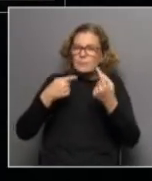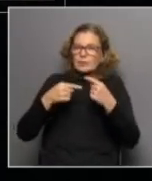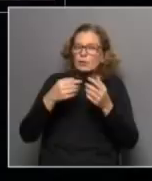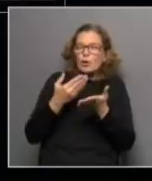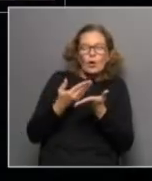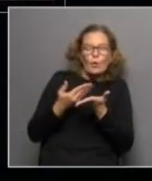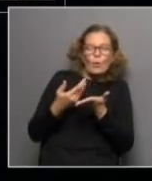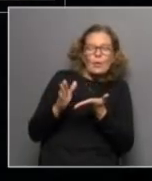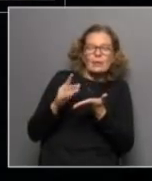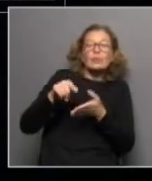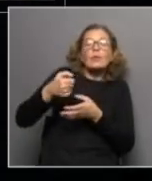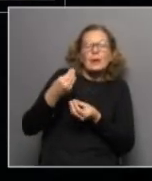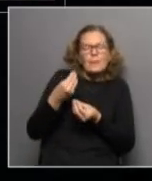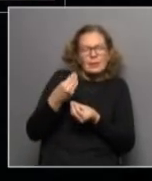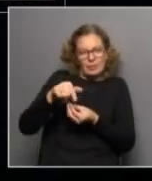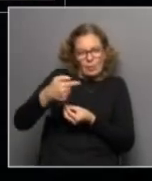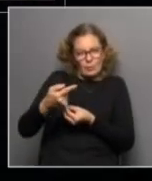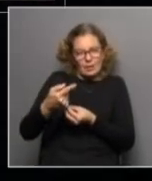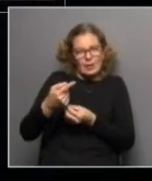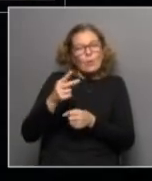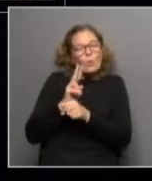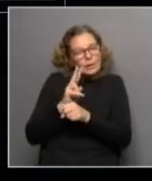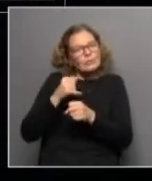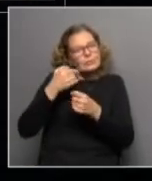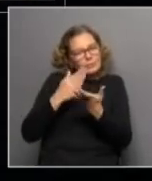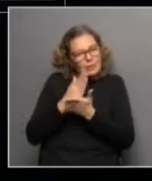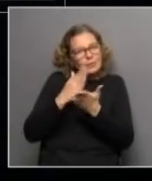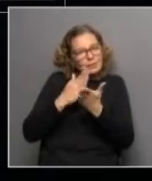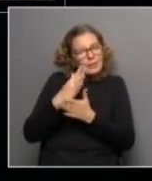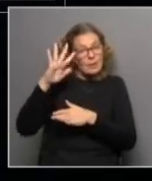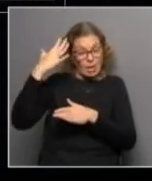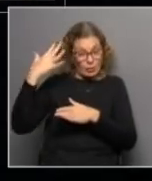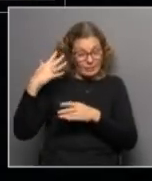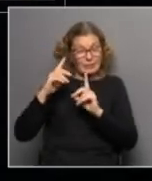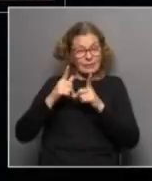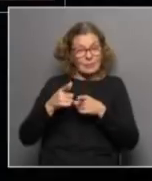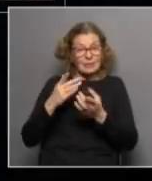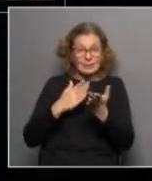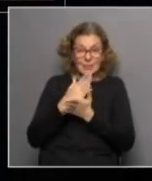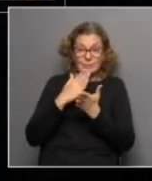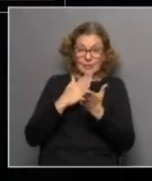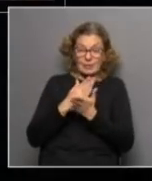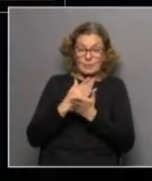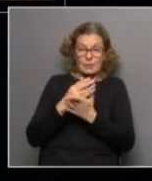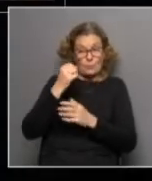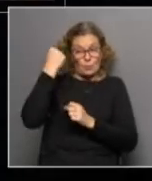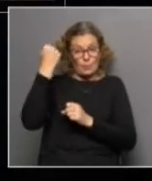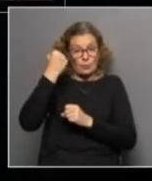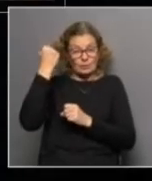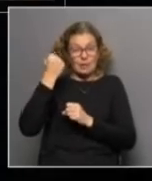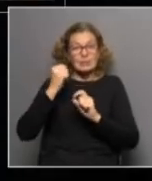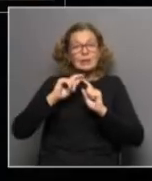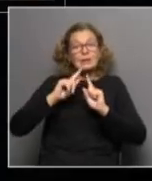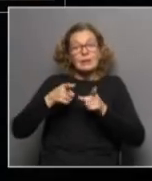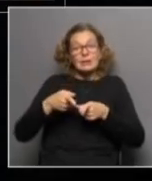descuidando lo que pasa después y no descuidando lo que pasa en la adolescencia que también sigue siendo fundamental también